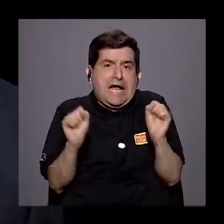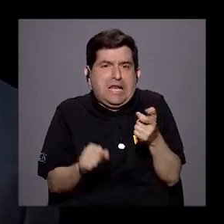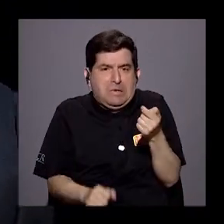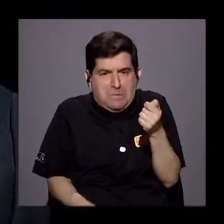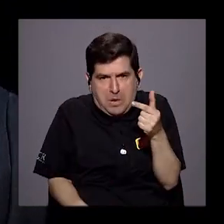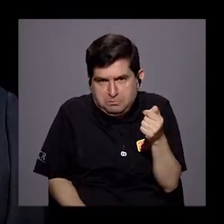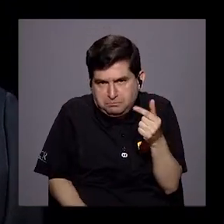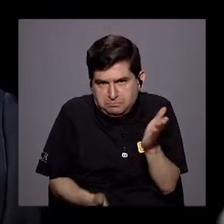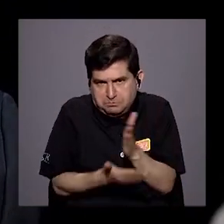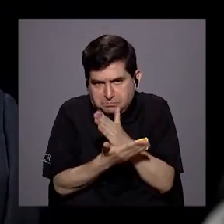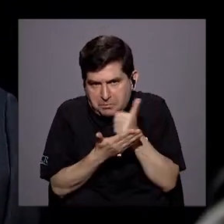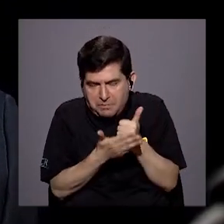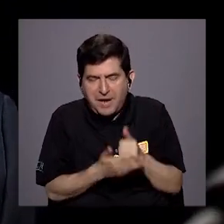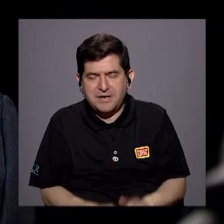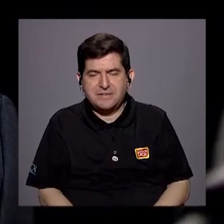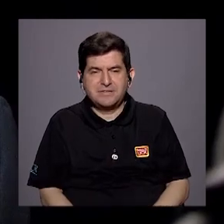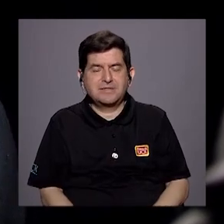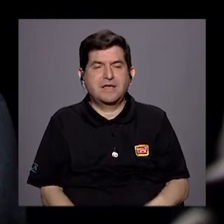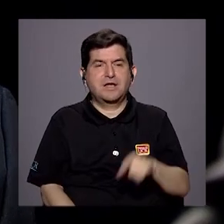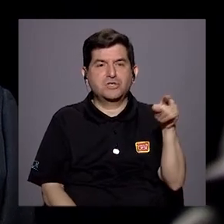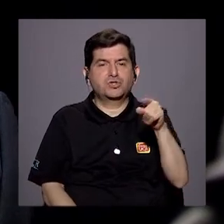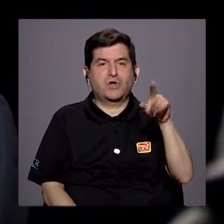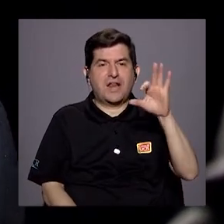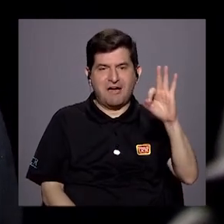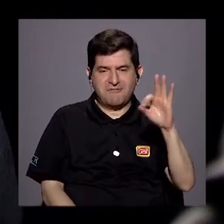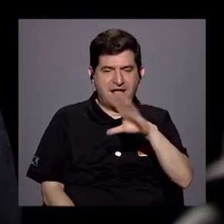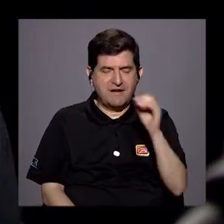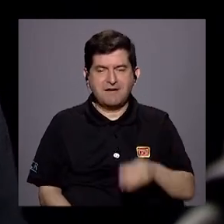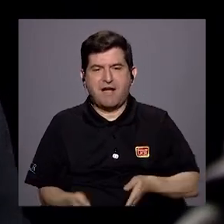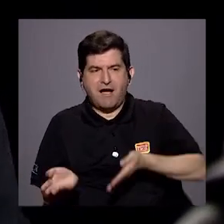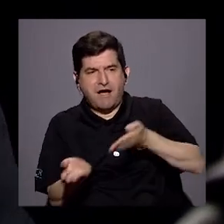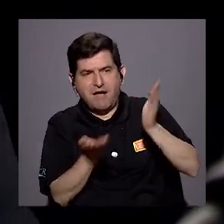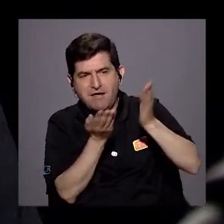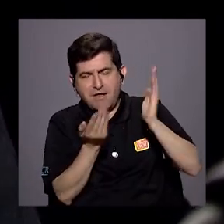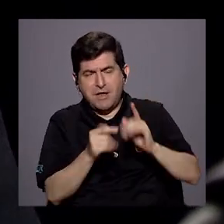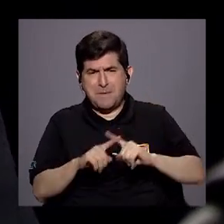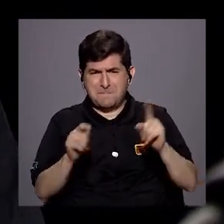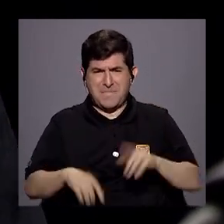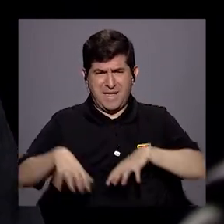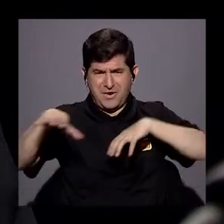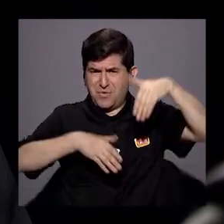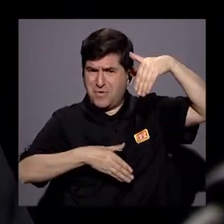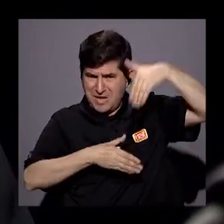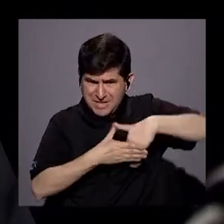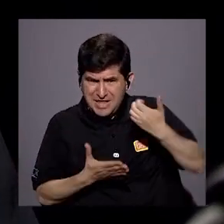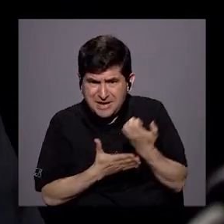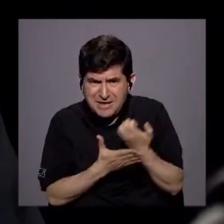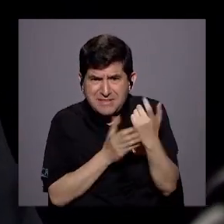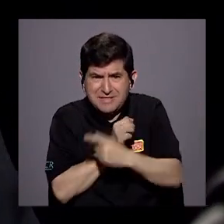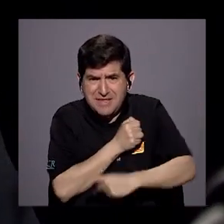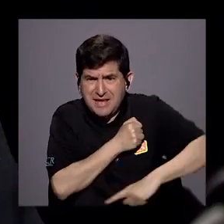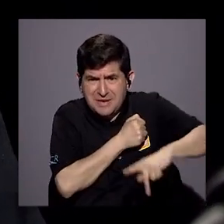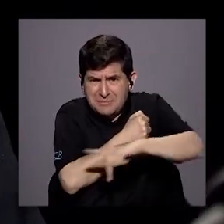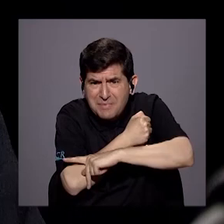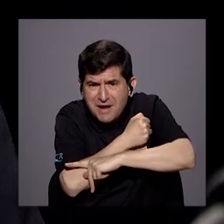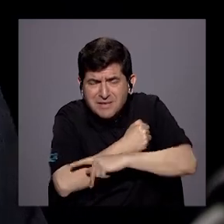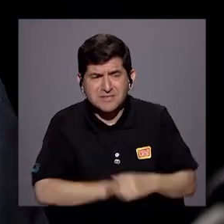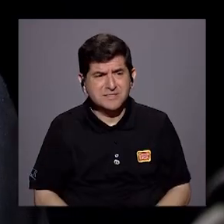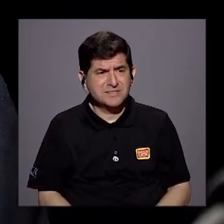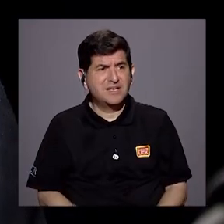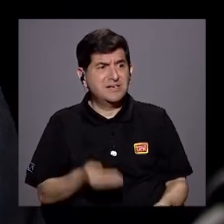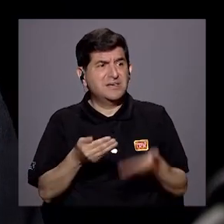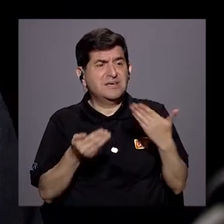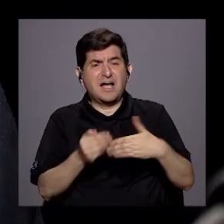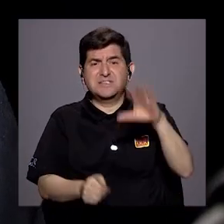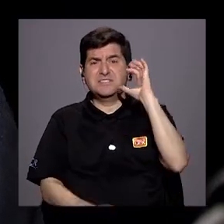la parte de zonas francas y la exportación, pero la reactivación interna de la economía del país es